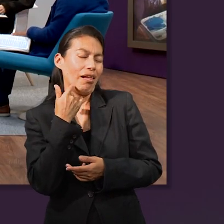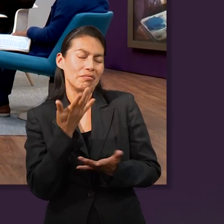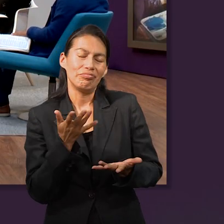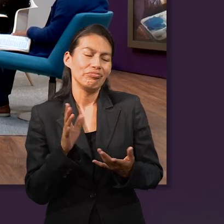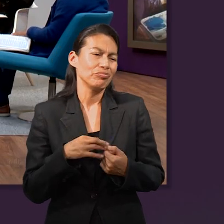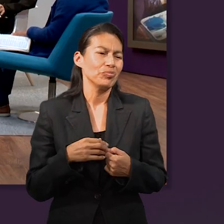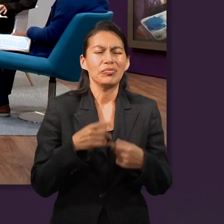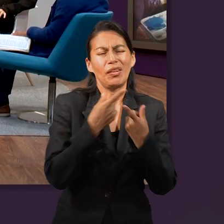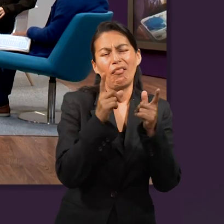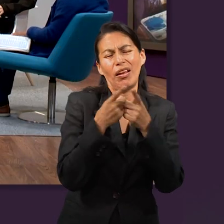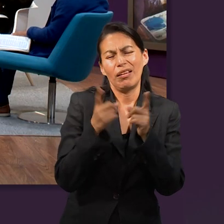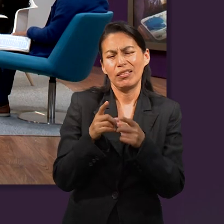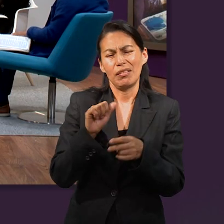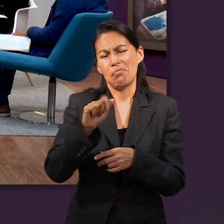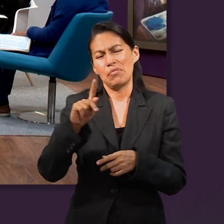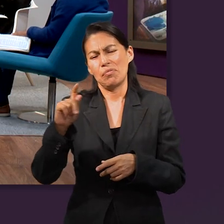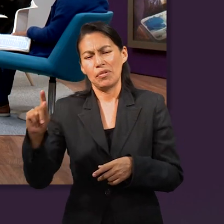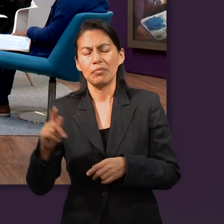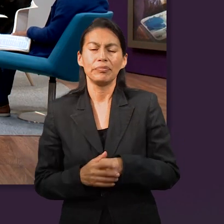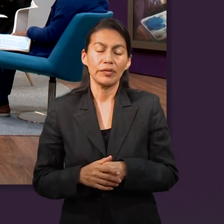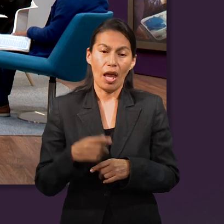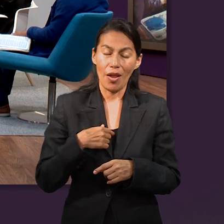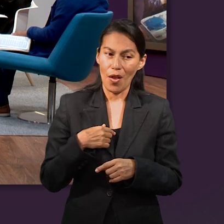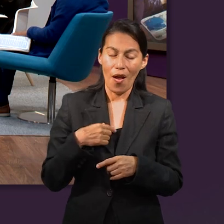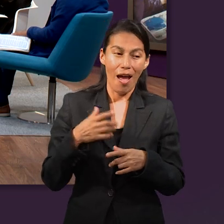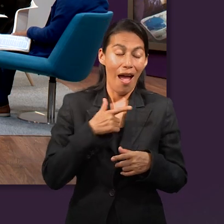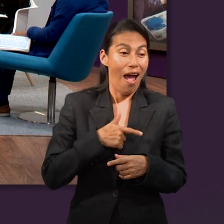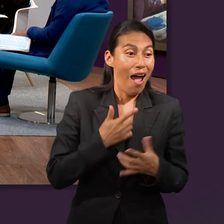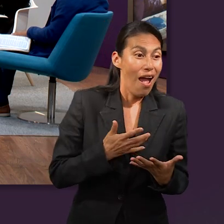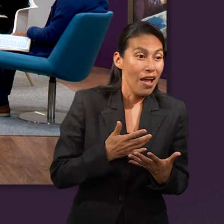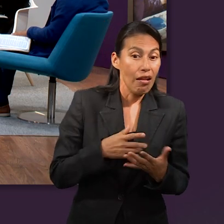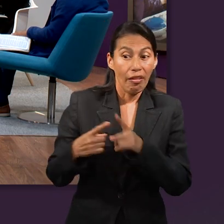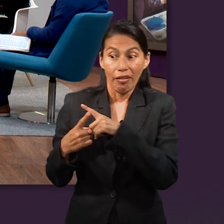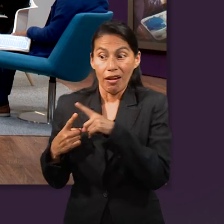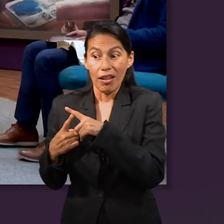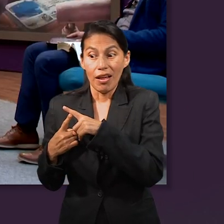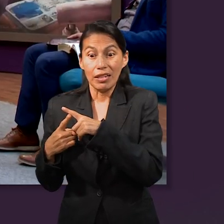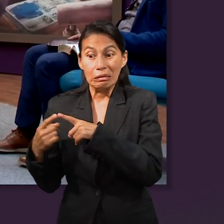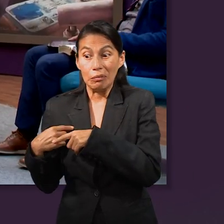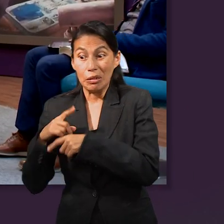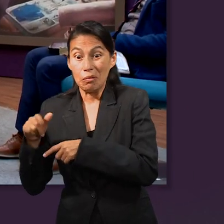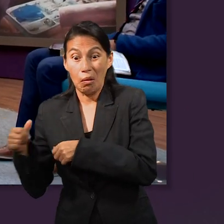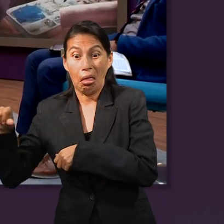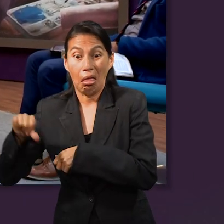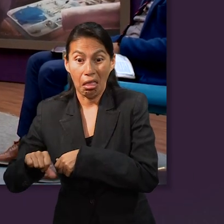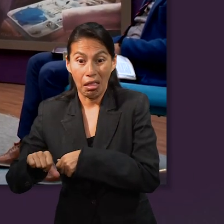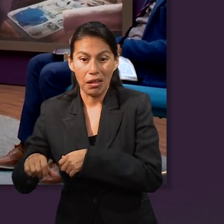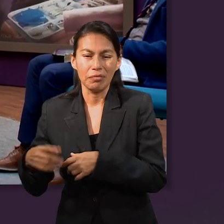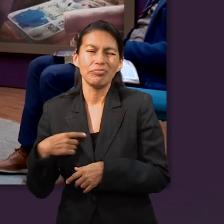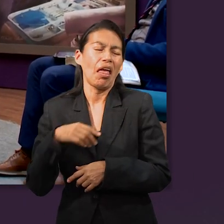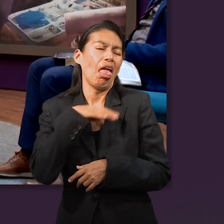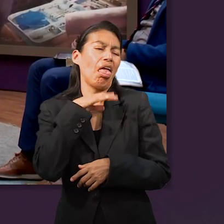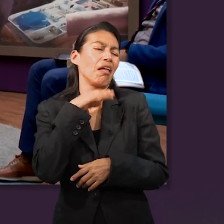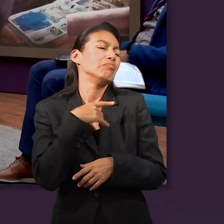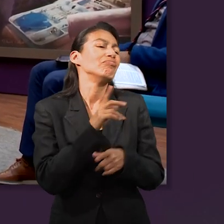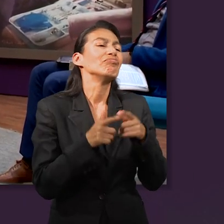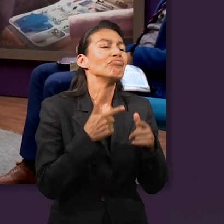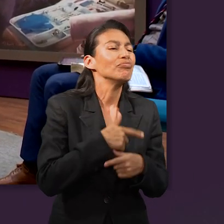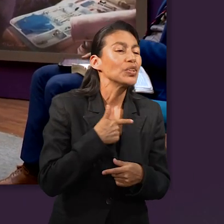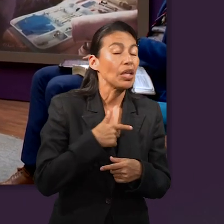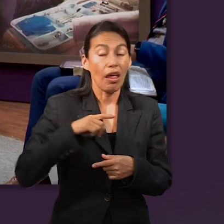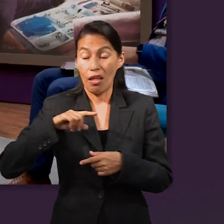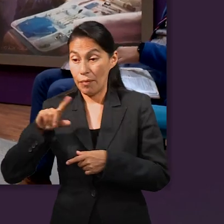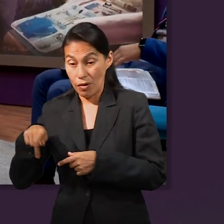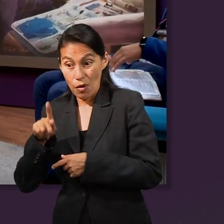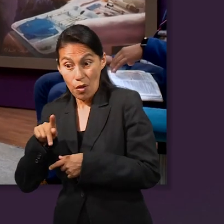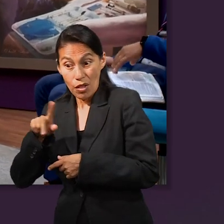dos capítulos o entro un ratito a TikTok. Ese placer inmediato me está deteniendo de hacer las tareas que probablemente me van a afectar en mi calificación, que